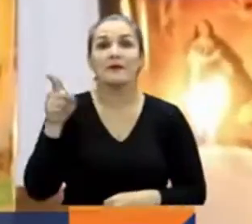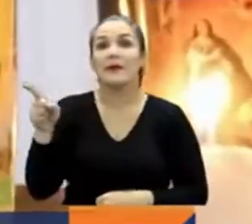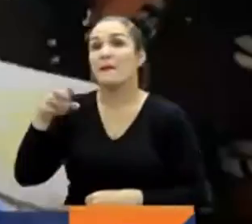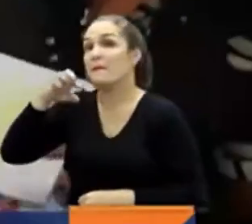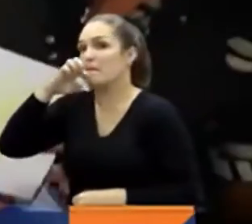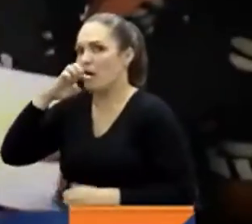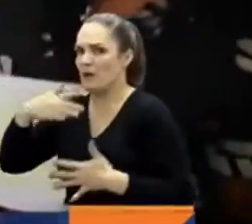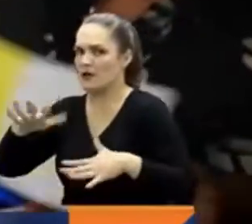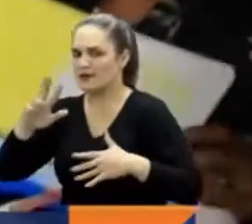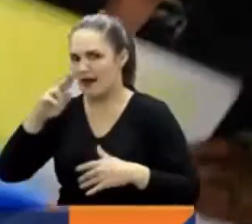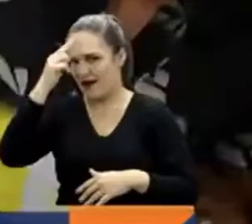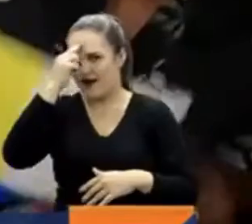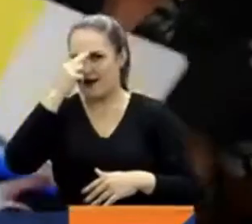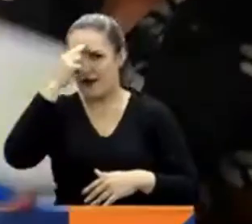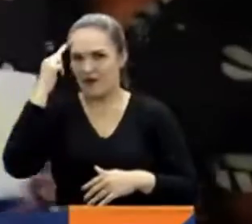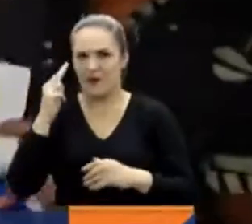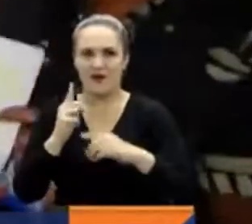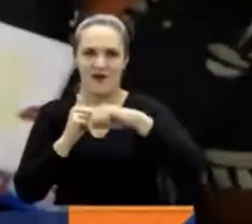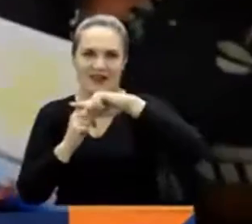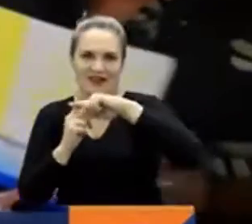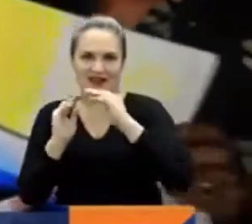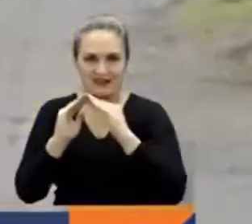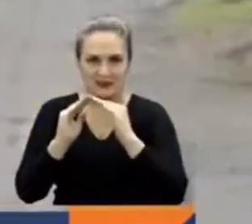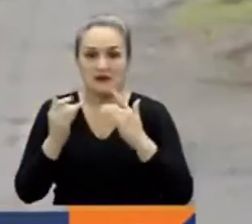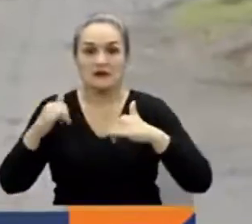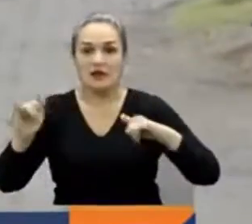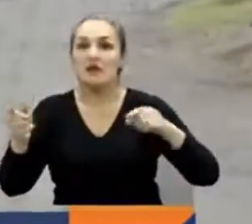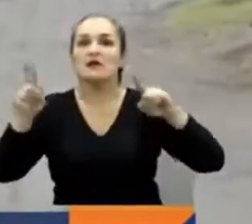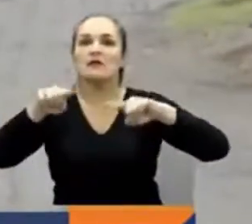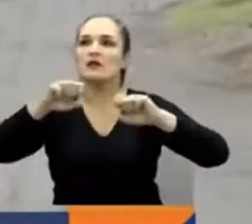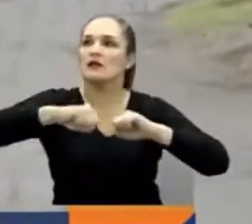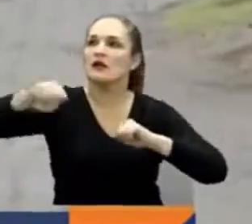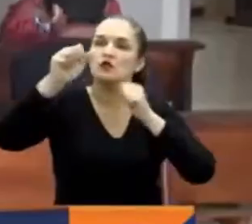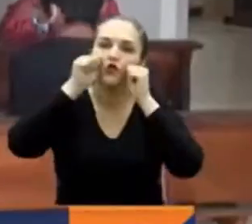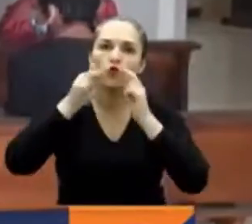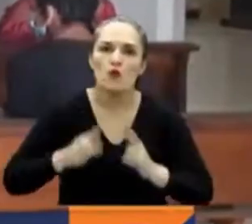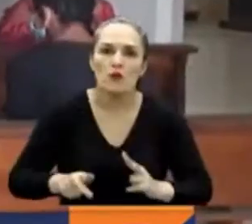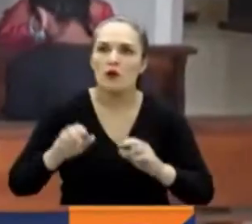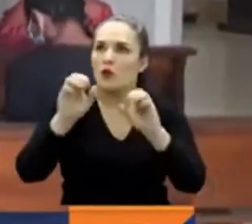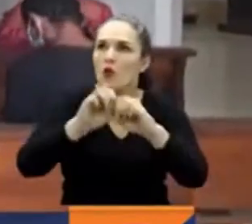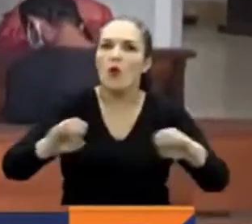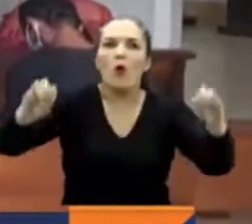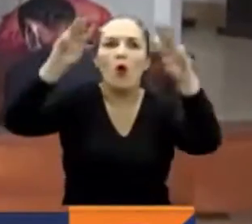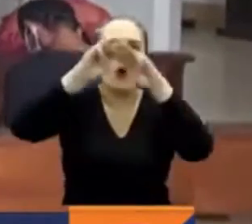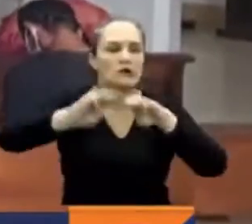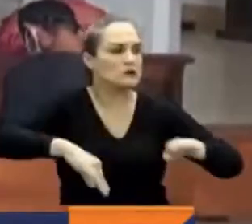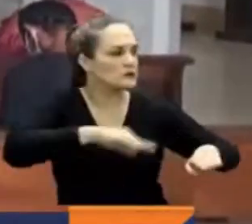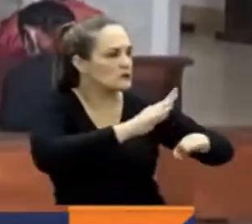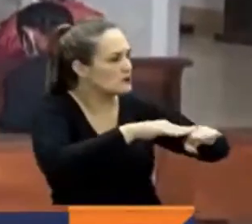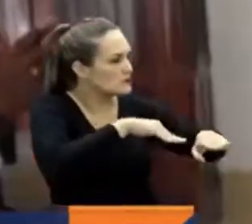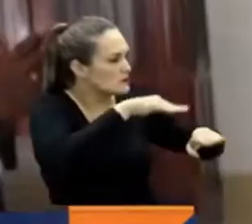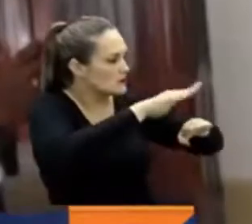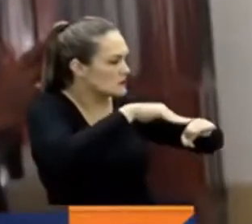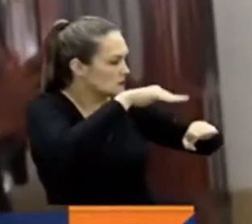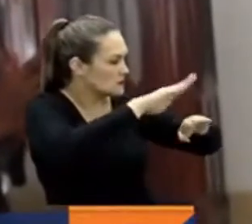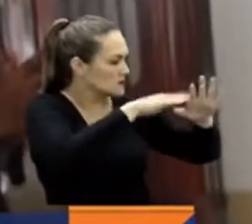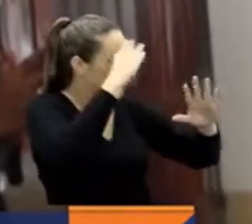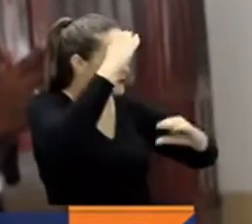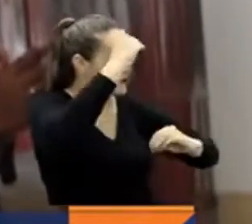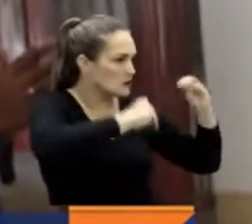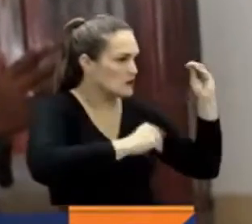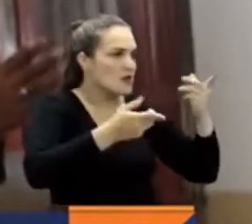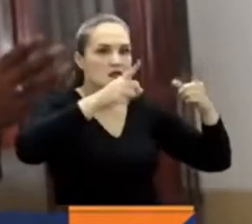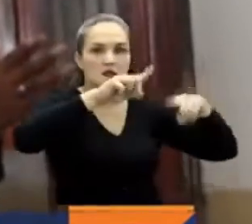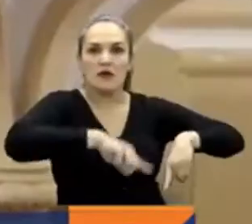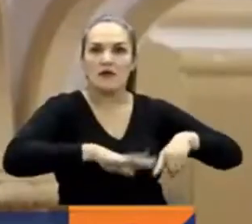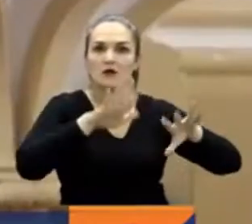varias organizaciones de derechos humanos y de Naciones Unidas que califican lo sucedido en varias parroquias y el cierre de canales televisados y